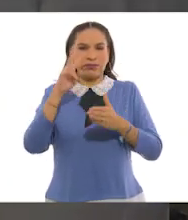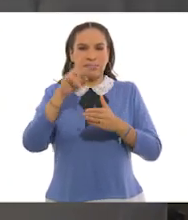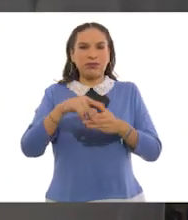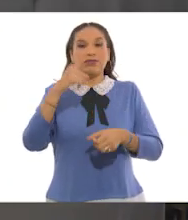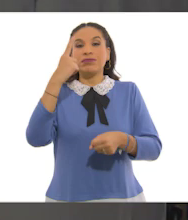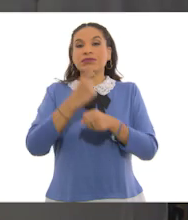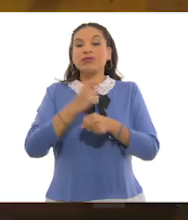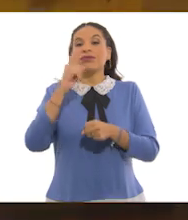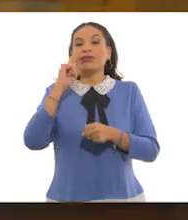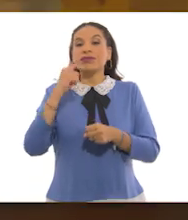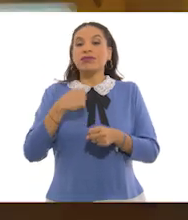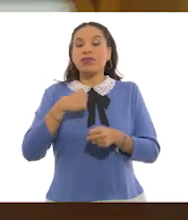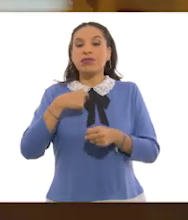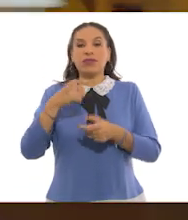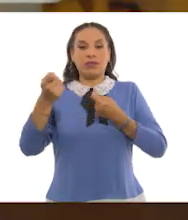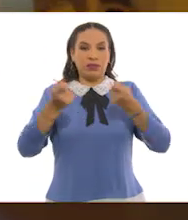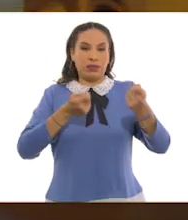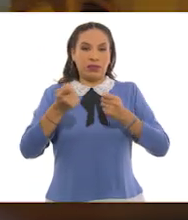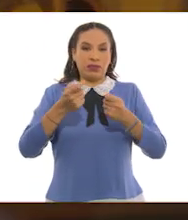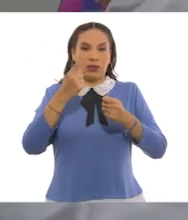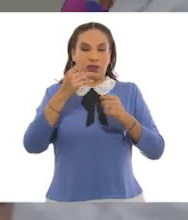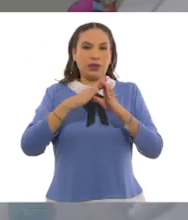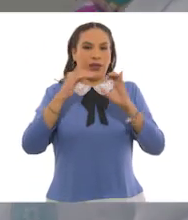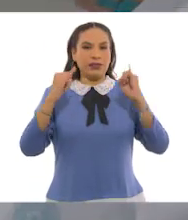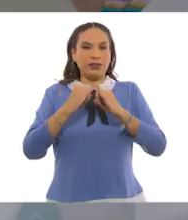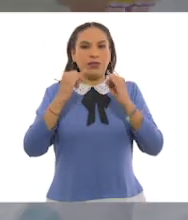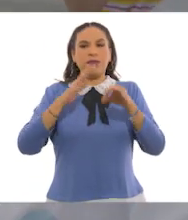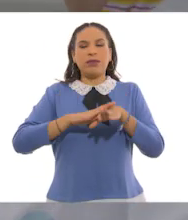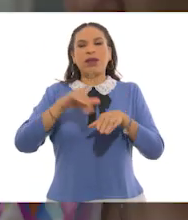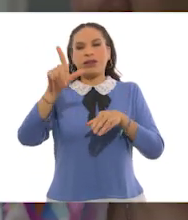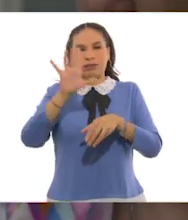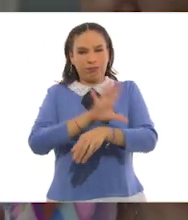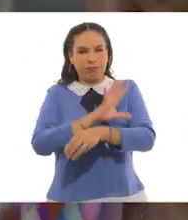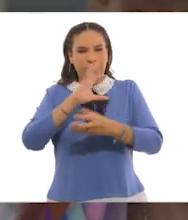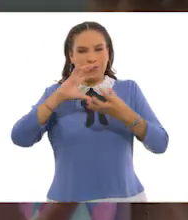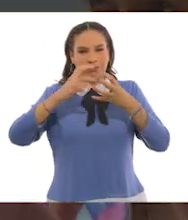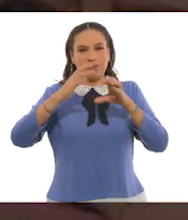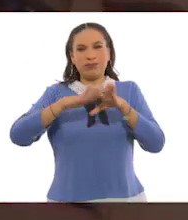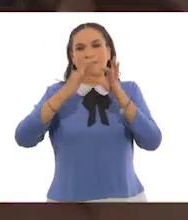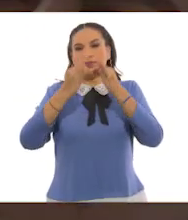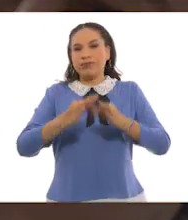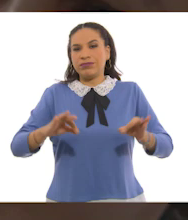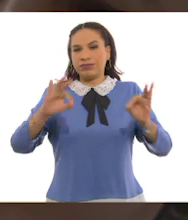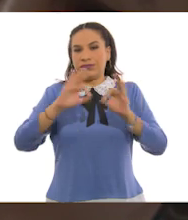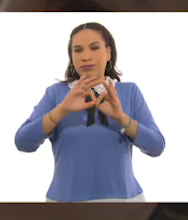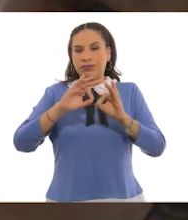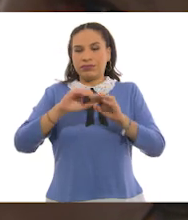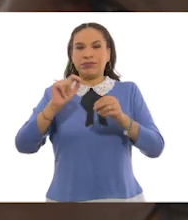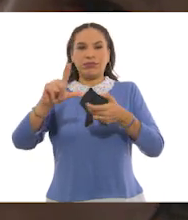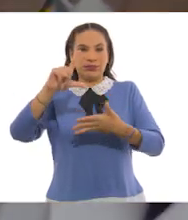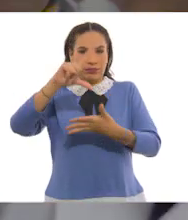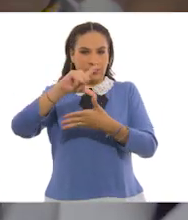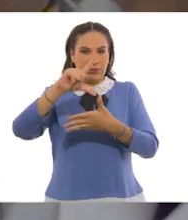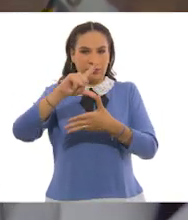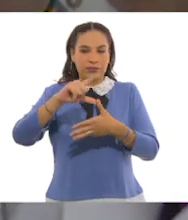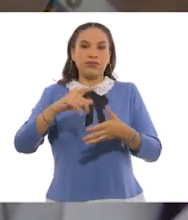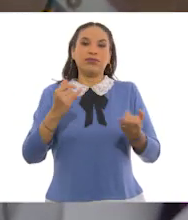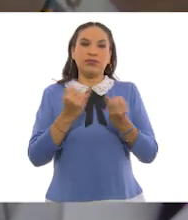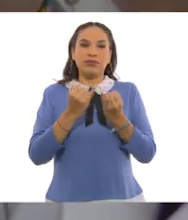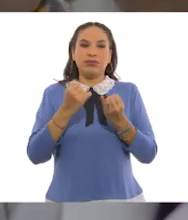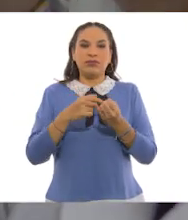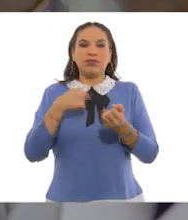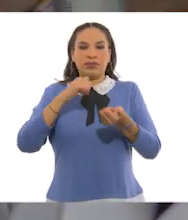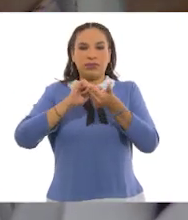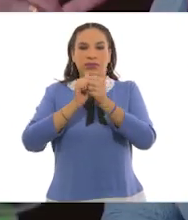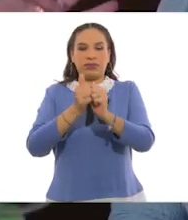la primera mujer en dirigir uno de los institutos nucleares más importantes de Latinoamérica. Además, de